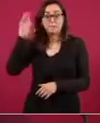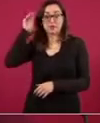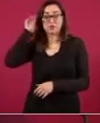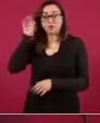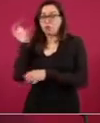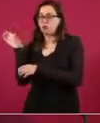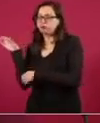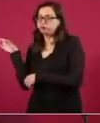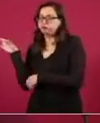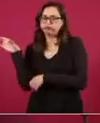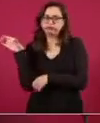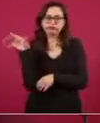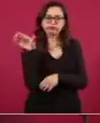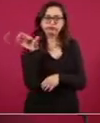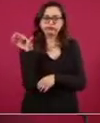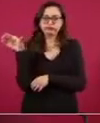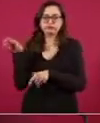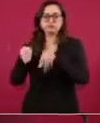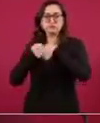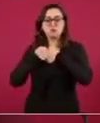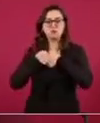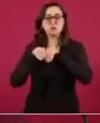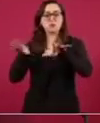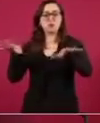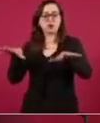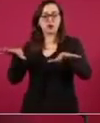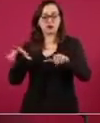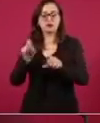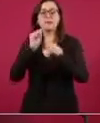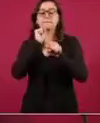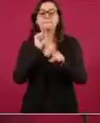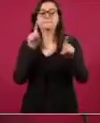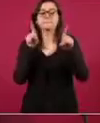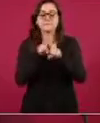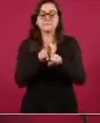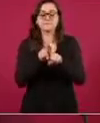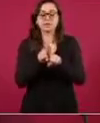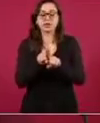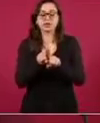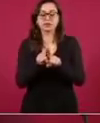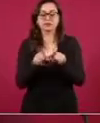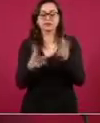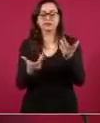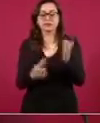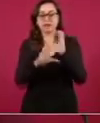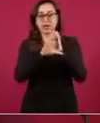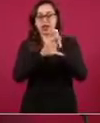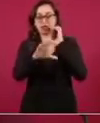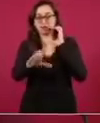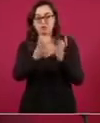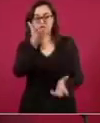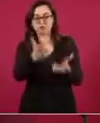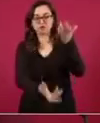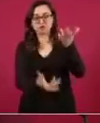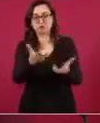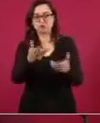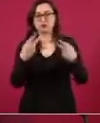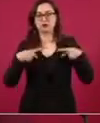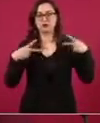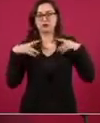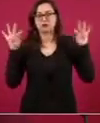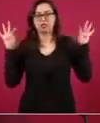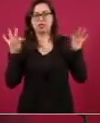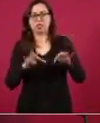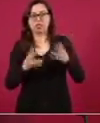Y lo de los camiones que les prenden fuego tiene ese mismo propósito.